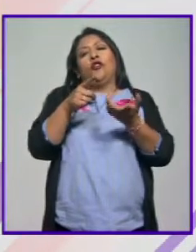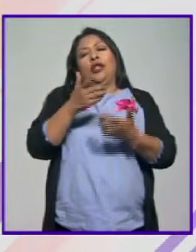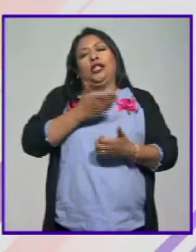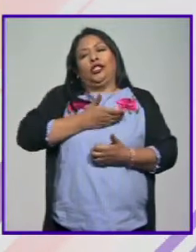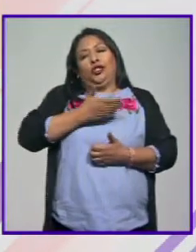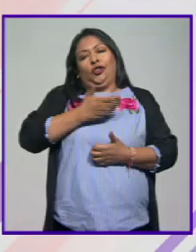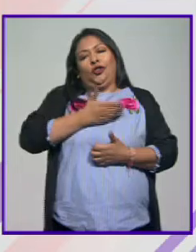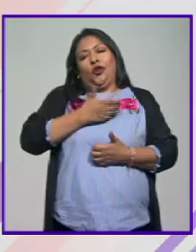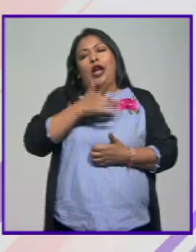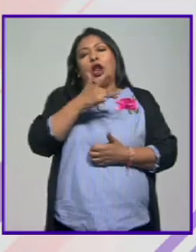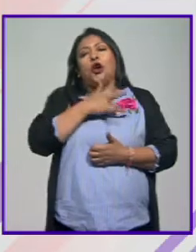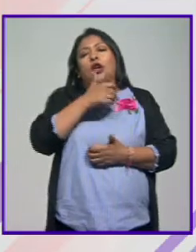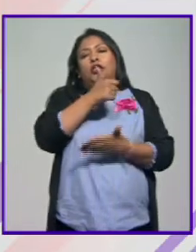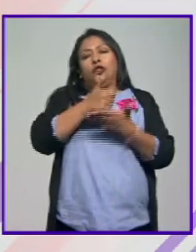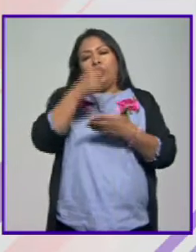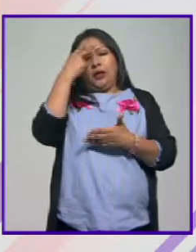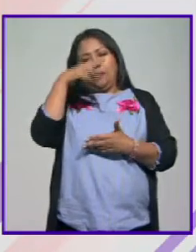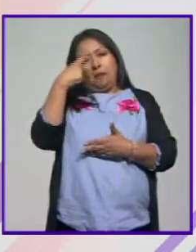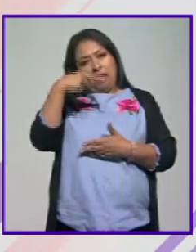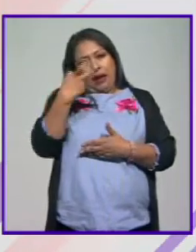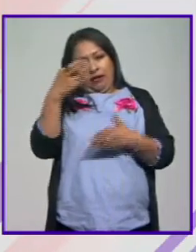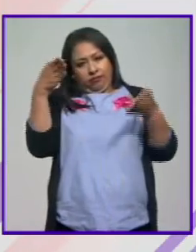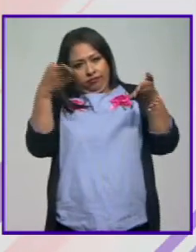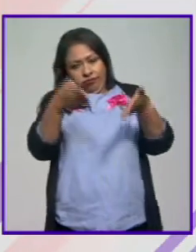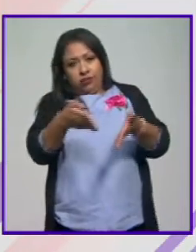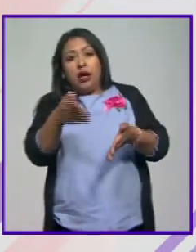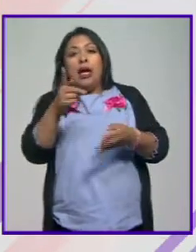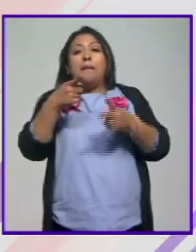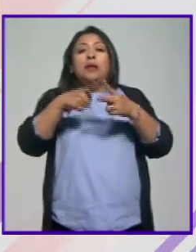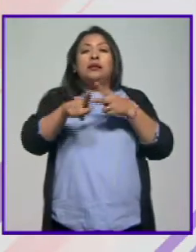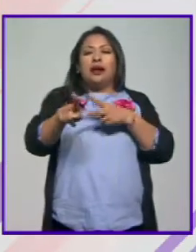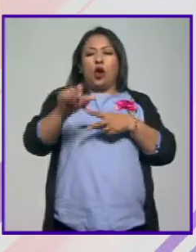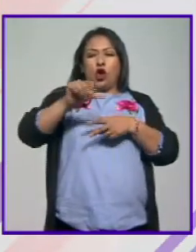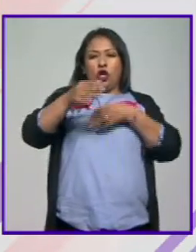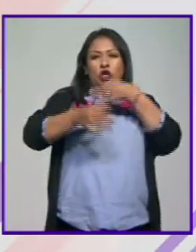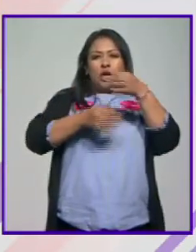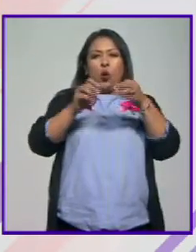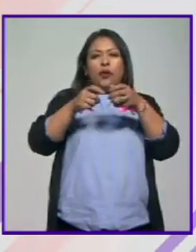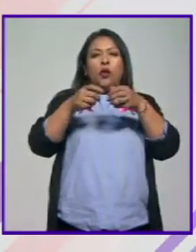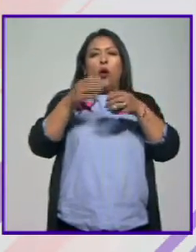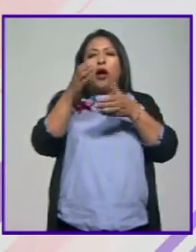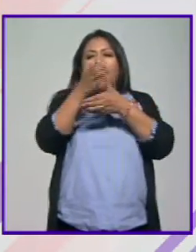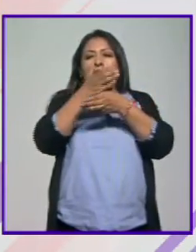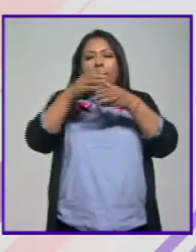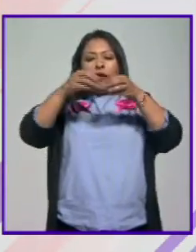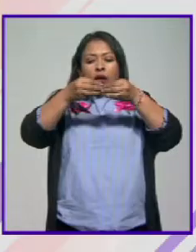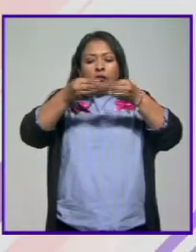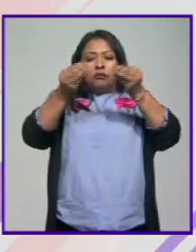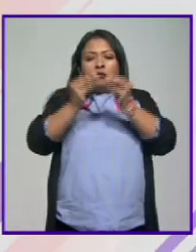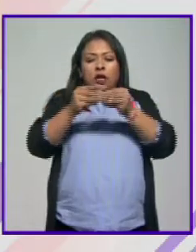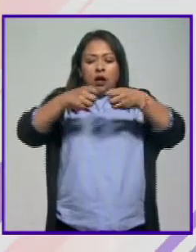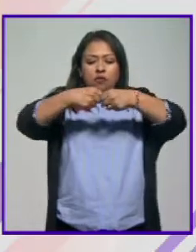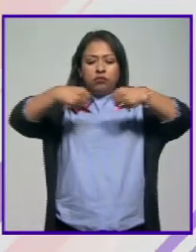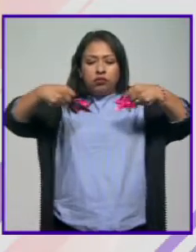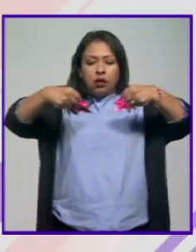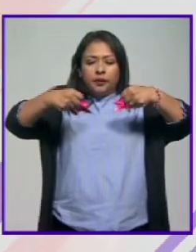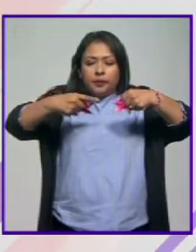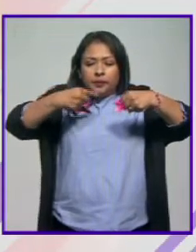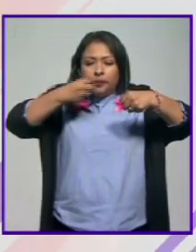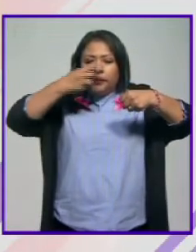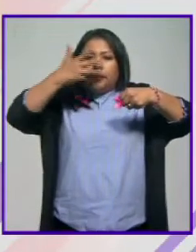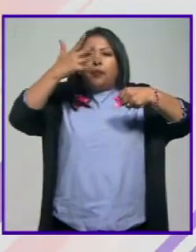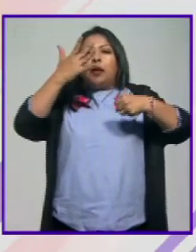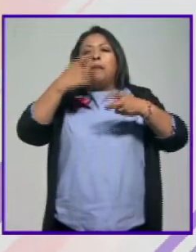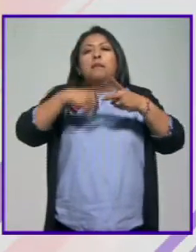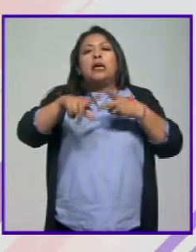lo propio y lo platicamos al inicio del programa desde que uno abre una bolsa de café en grano cuando se está moliendo empieza